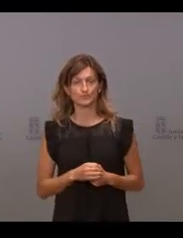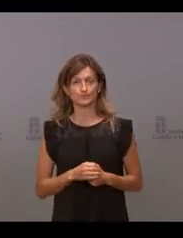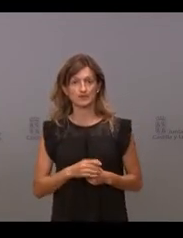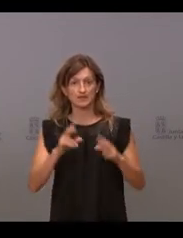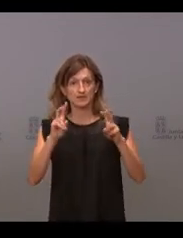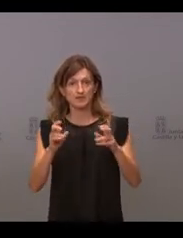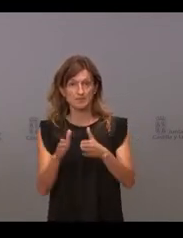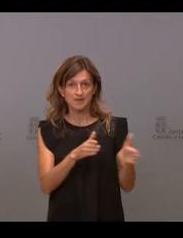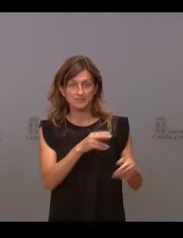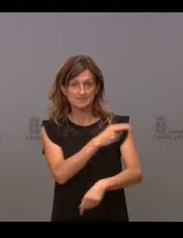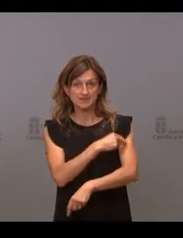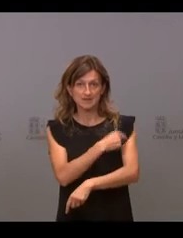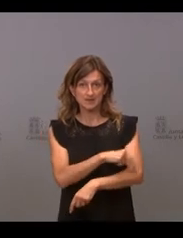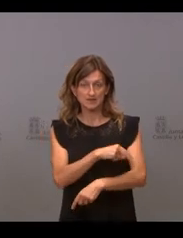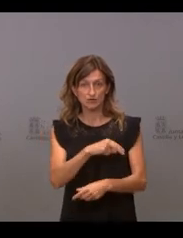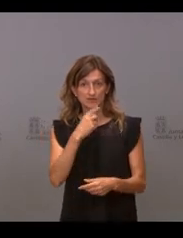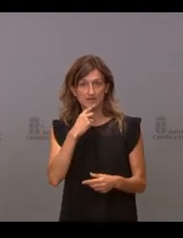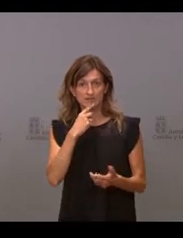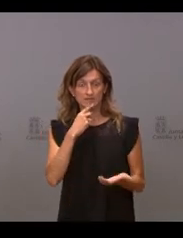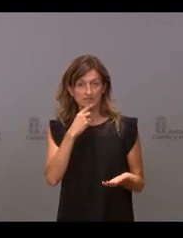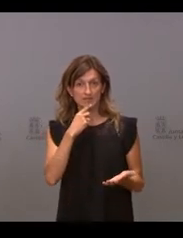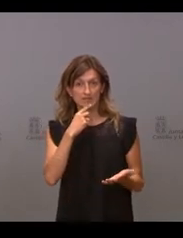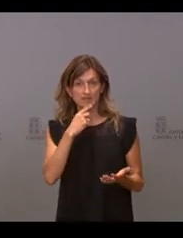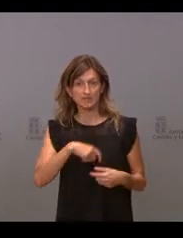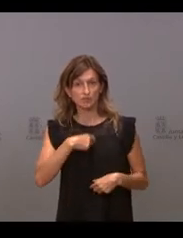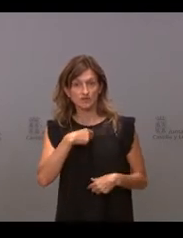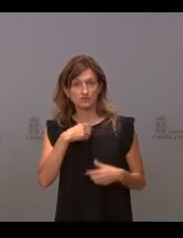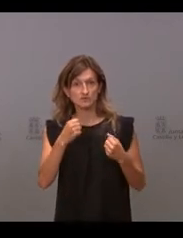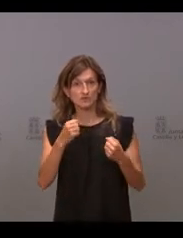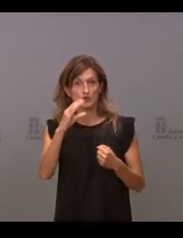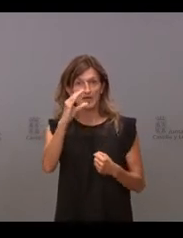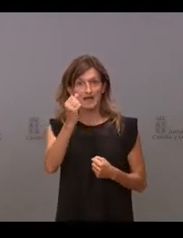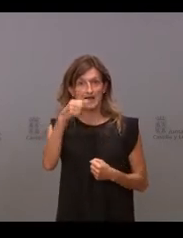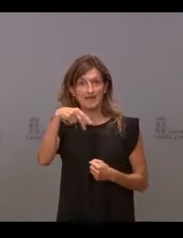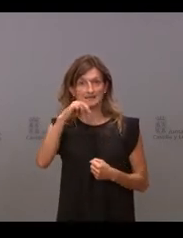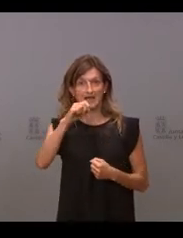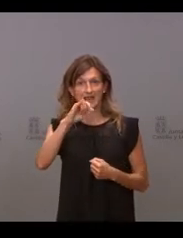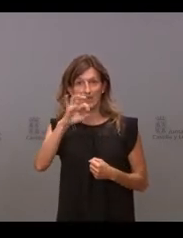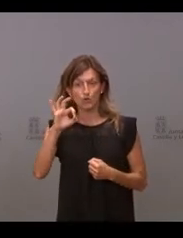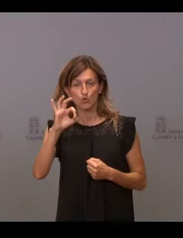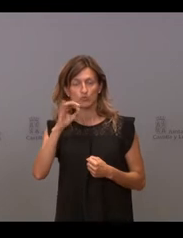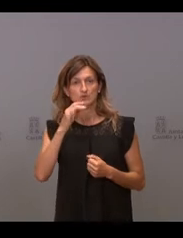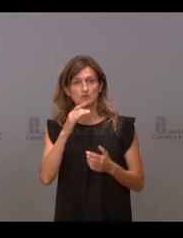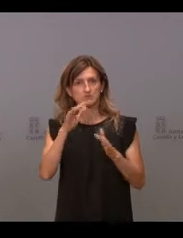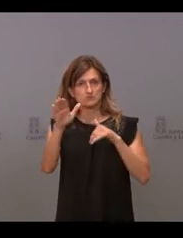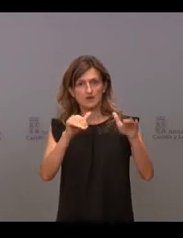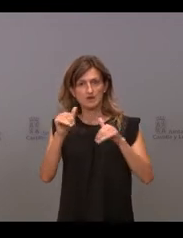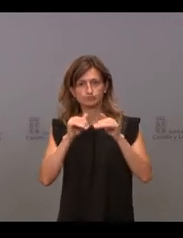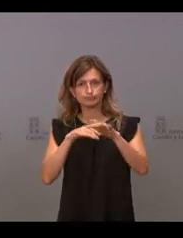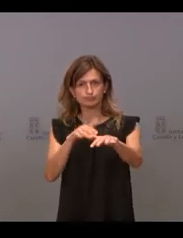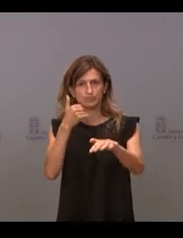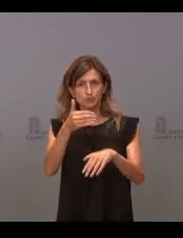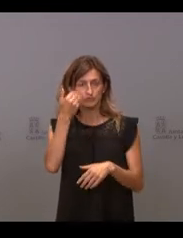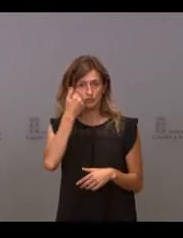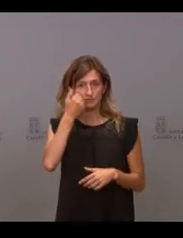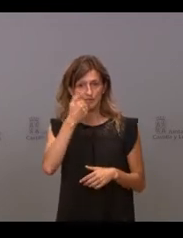temas sanitarios, el colectivo ciudadano de la Zona Básica de Salud de Cantalejo ha convocado una manifestación para el próximo sábado por el